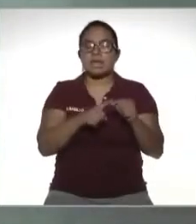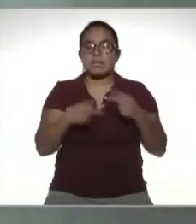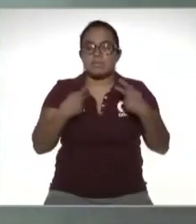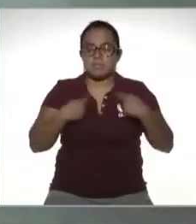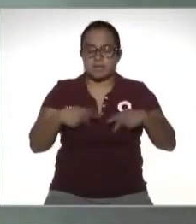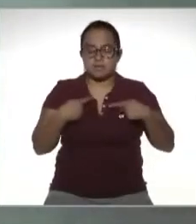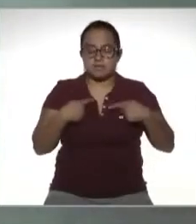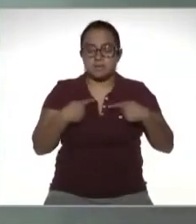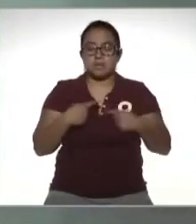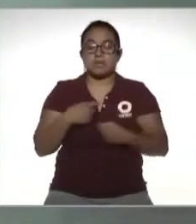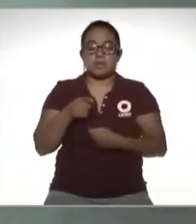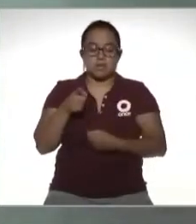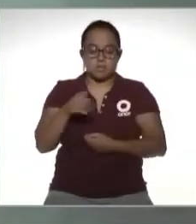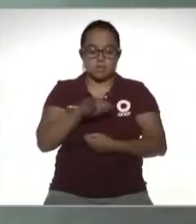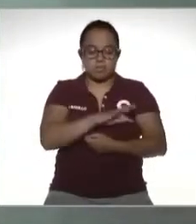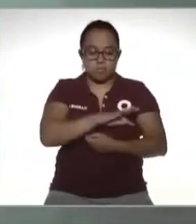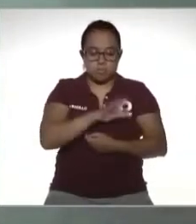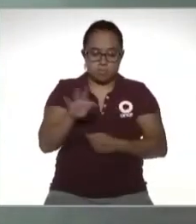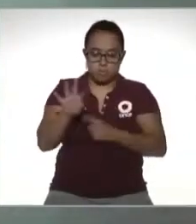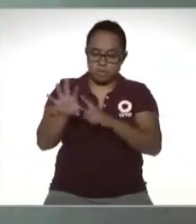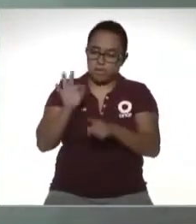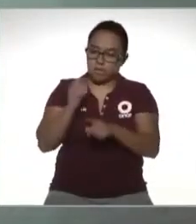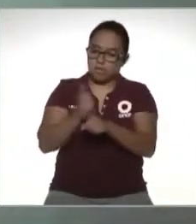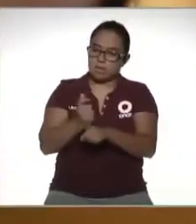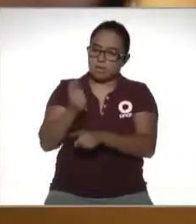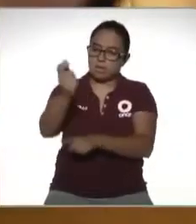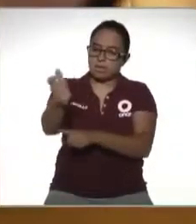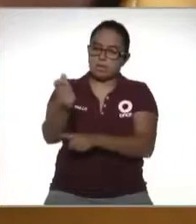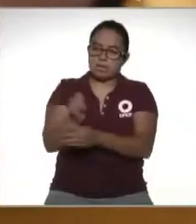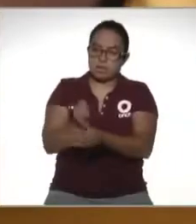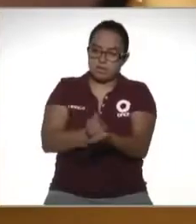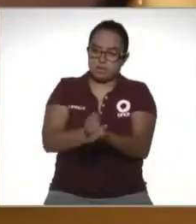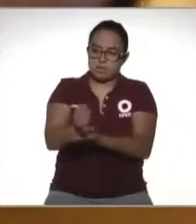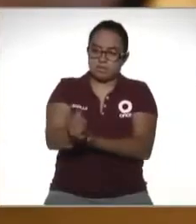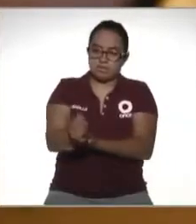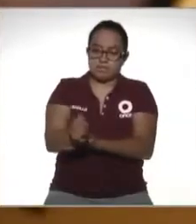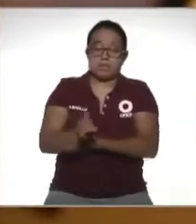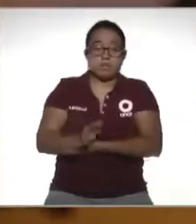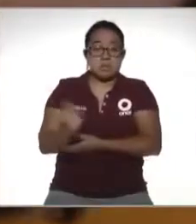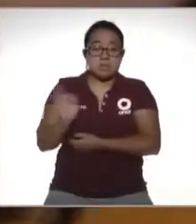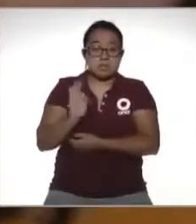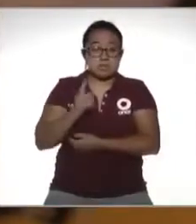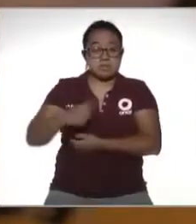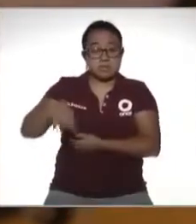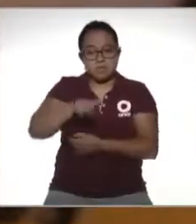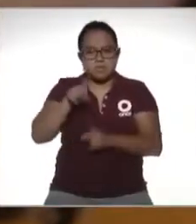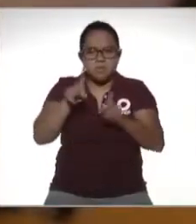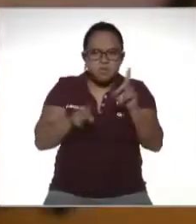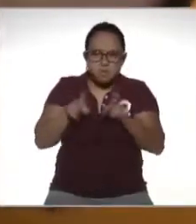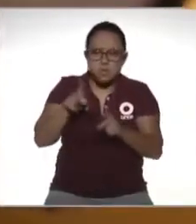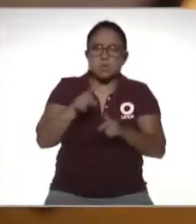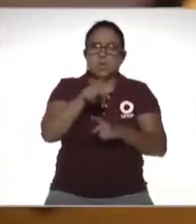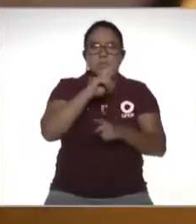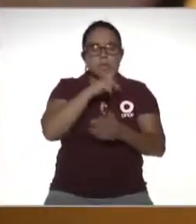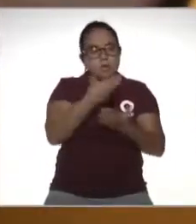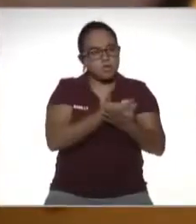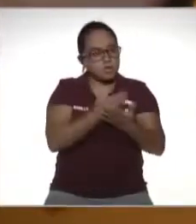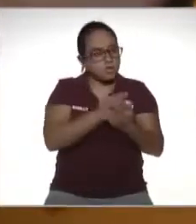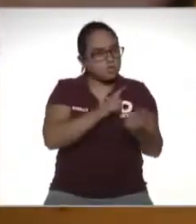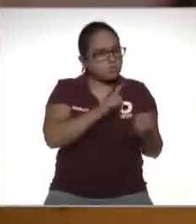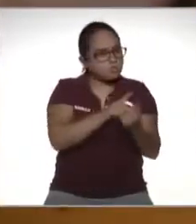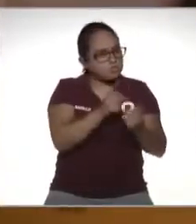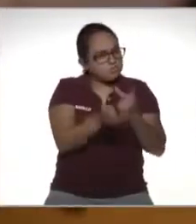podrán ejercer la opción de pagos definitivos y si tienes dudas acércate a un contador de